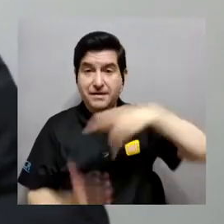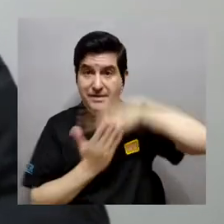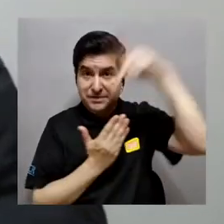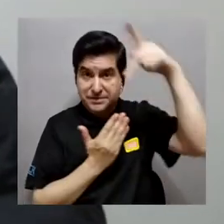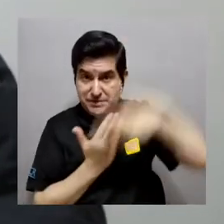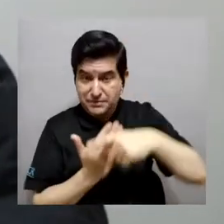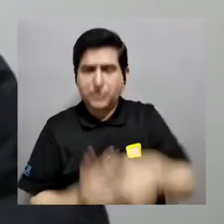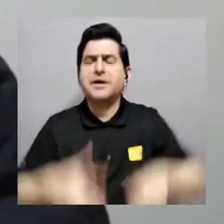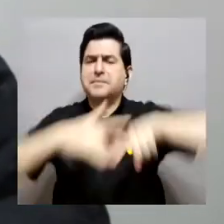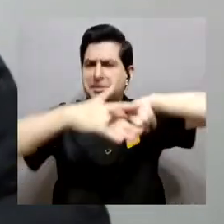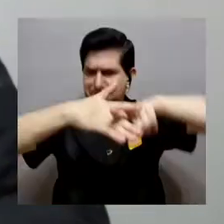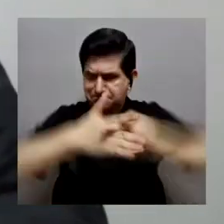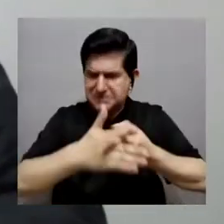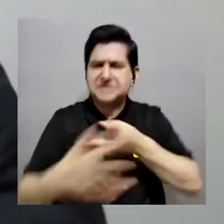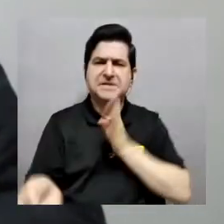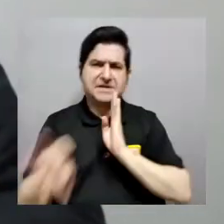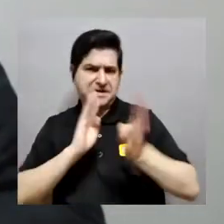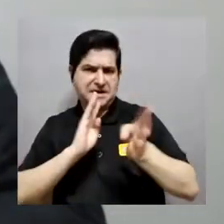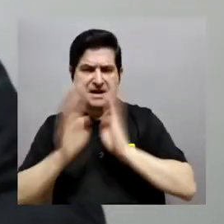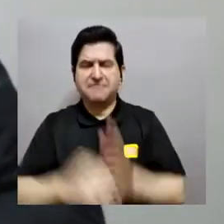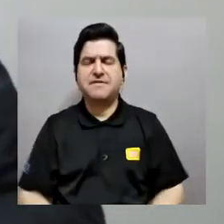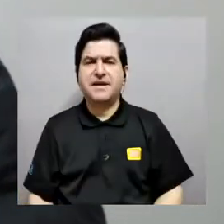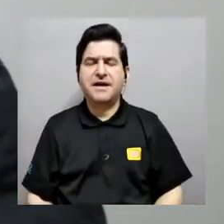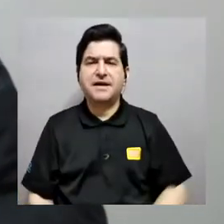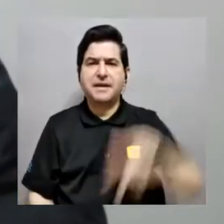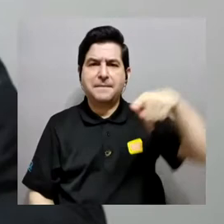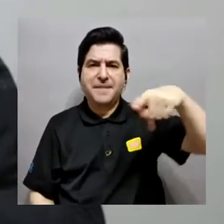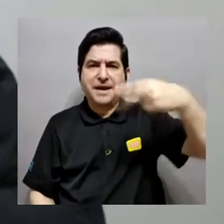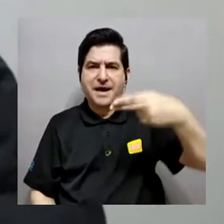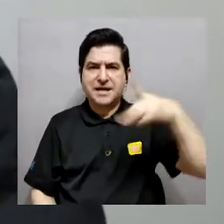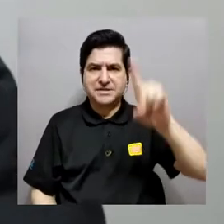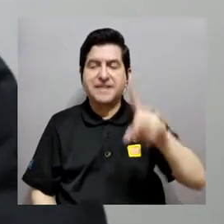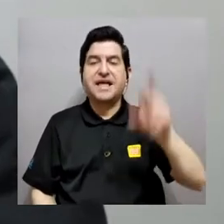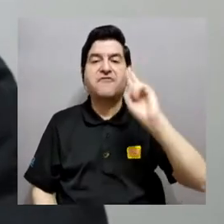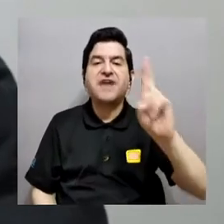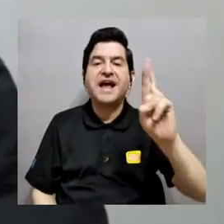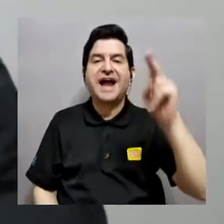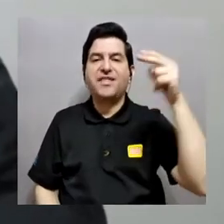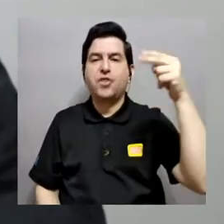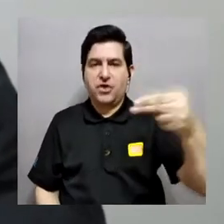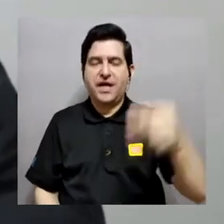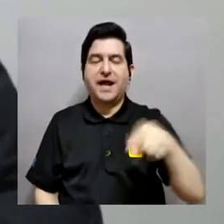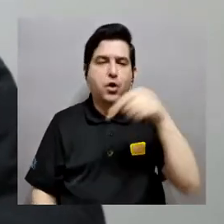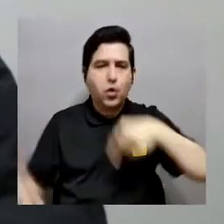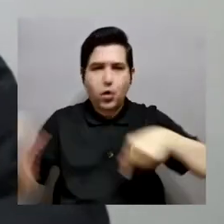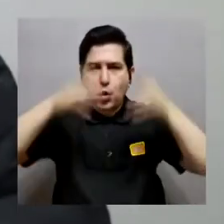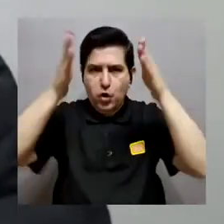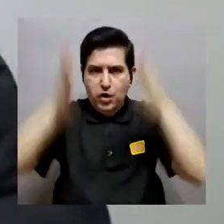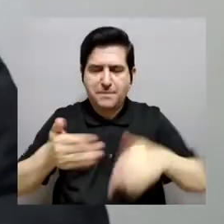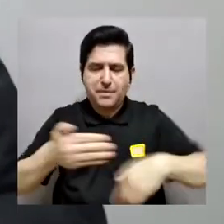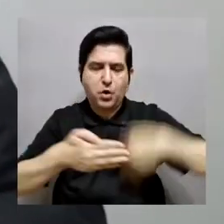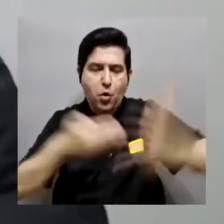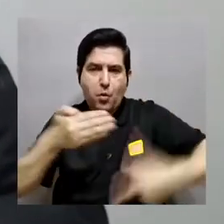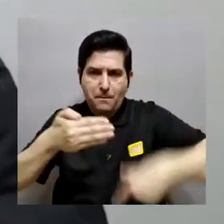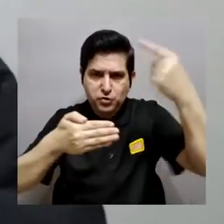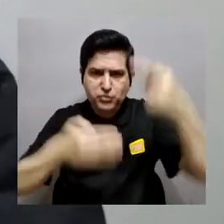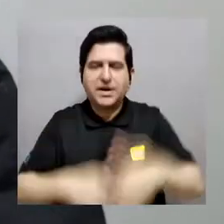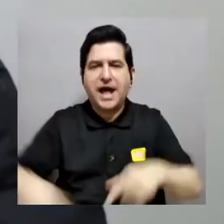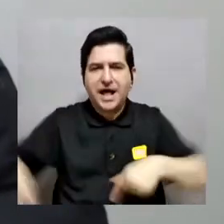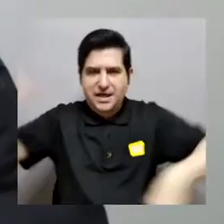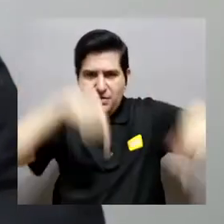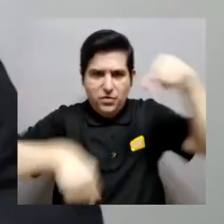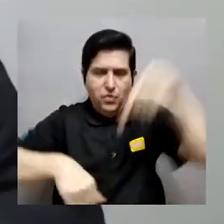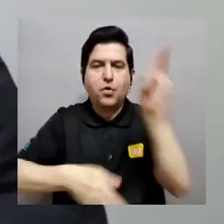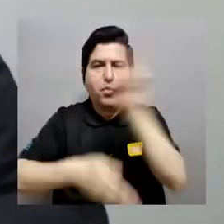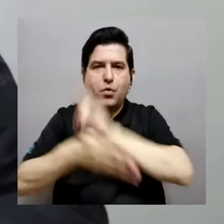ADN vamos a comenzar conversando con el PHD Ricardo Hidalgo. Él es químico con posgrado en